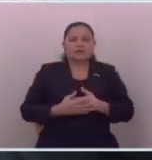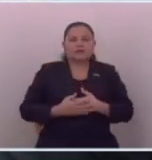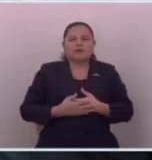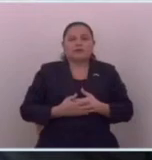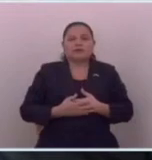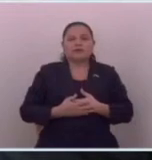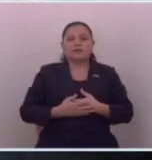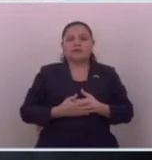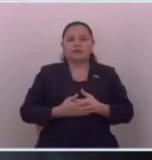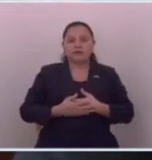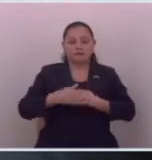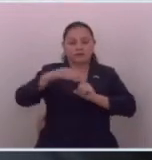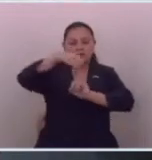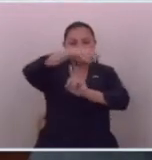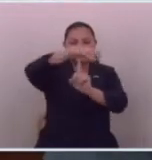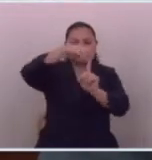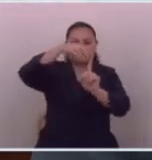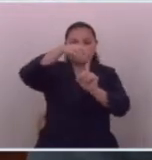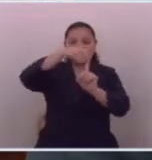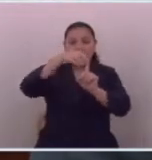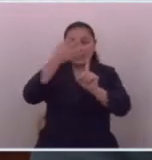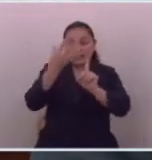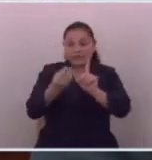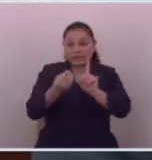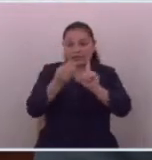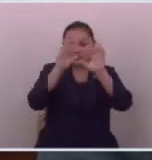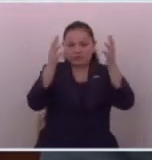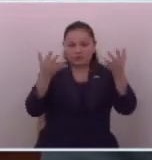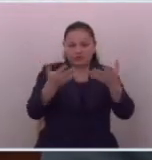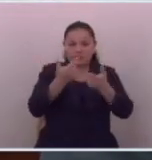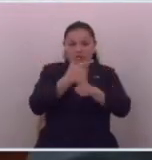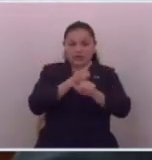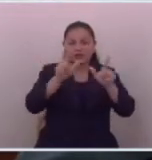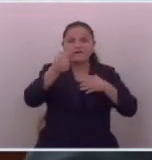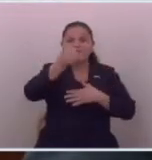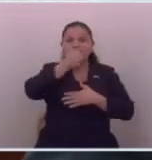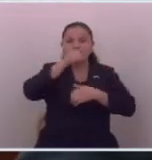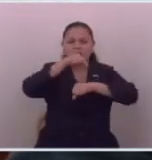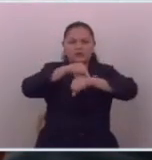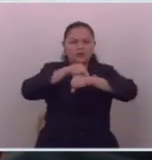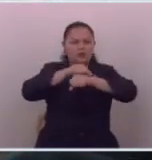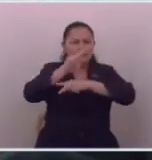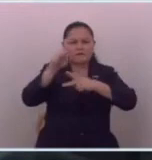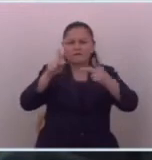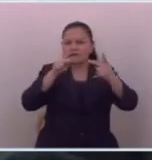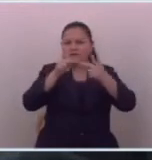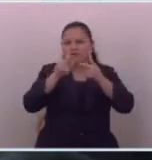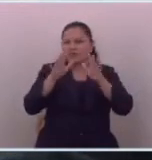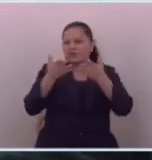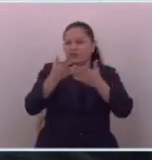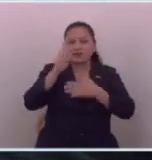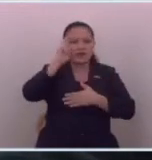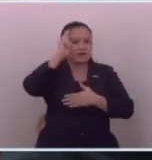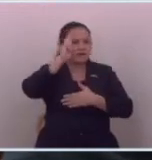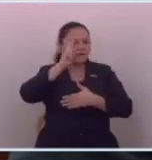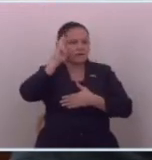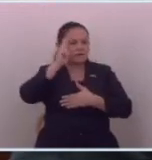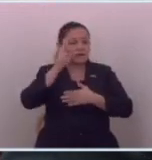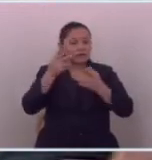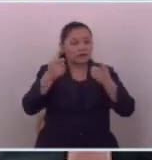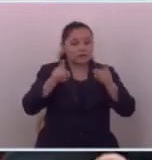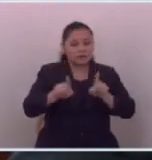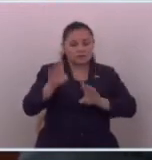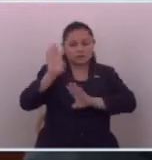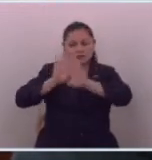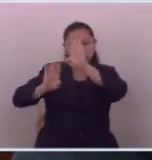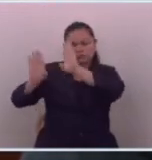En el contexto del Día Mundial de la Libertad de Prensa, es un momento oportuno para hacer una reflexión sobre un hecho